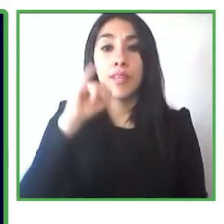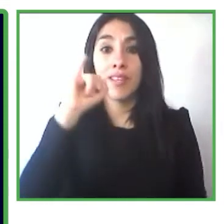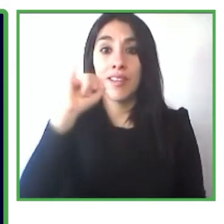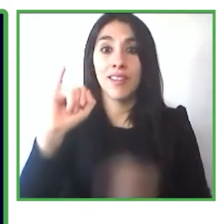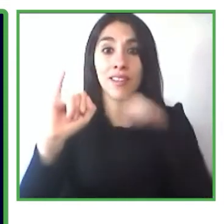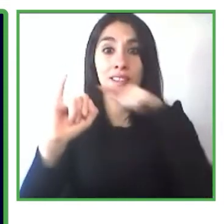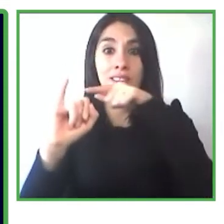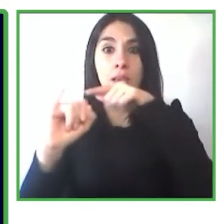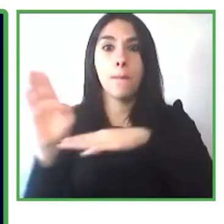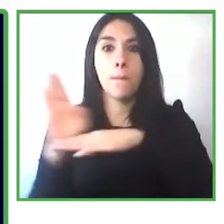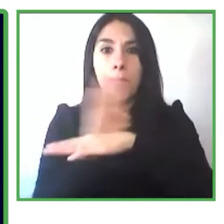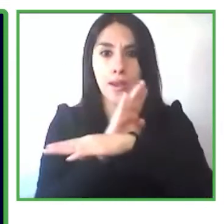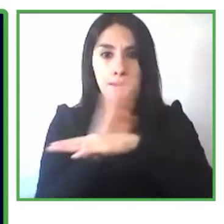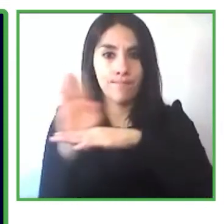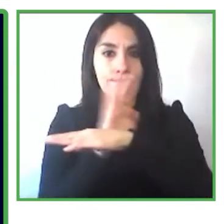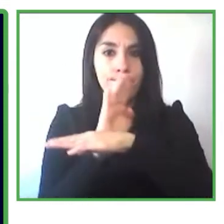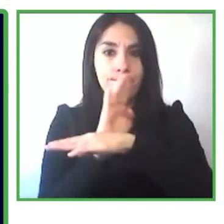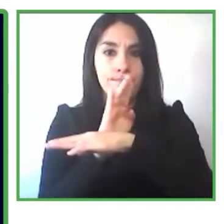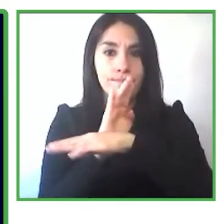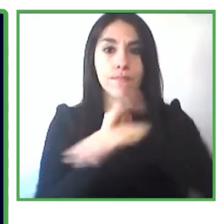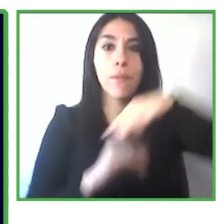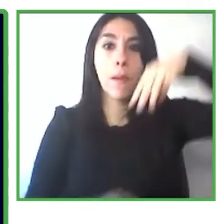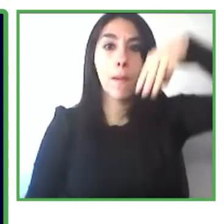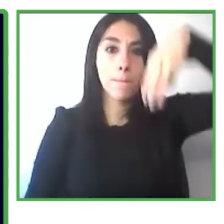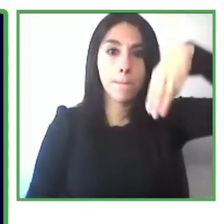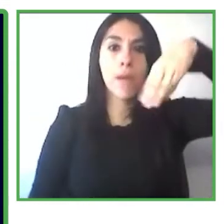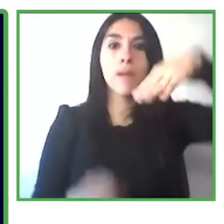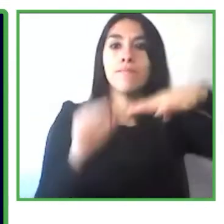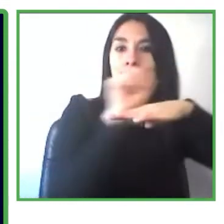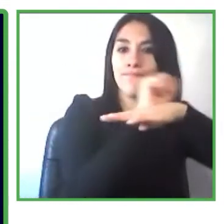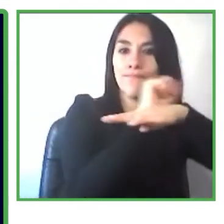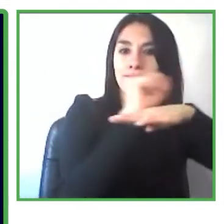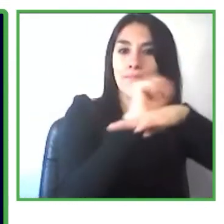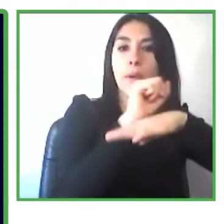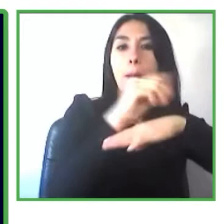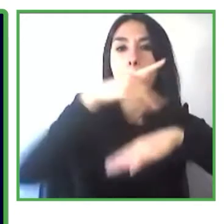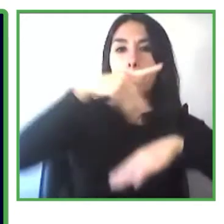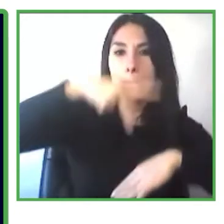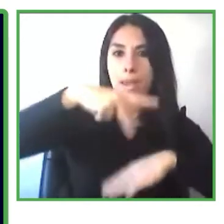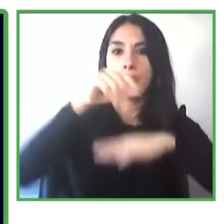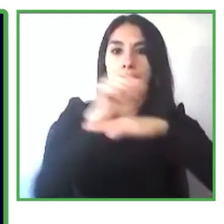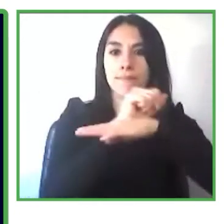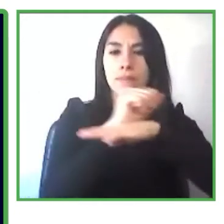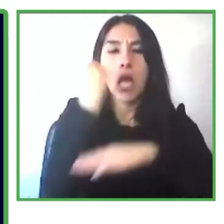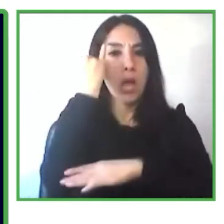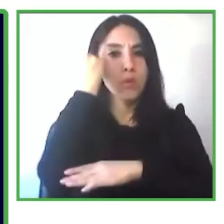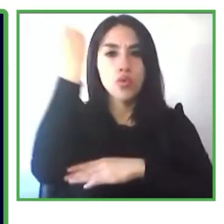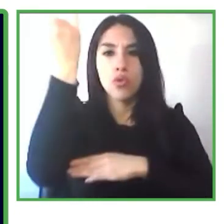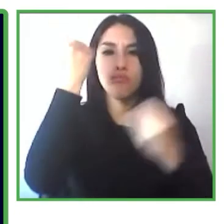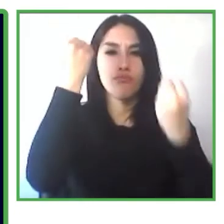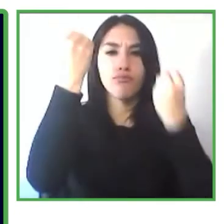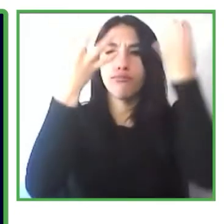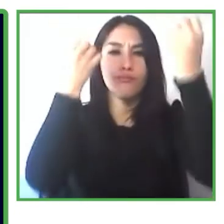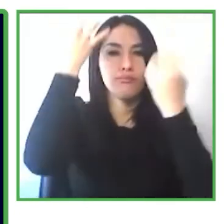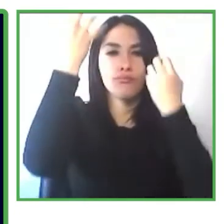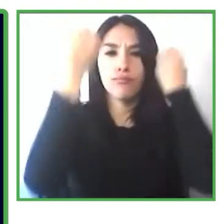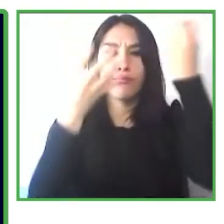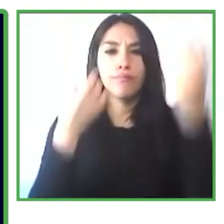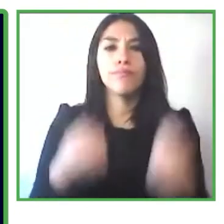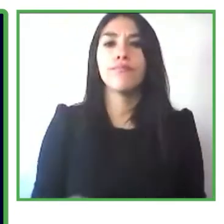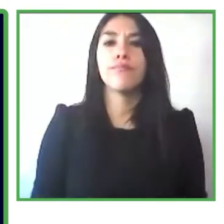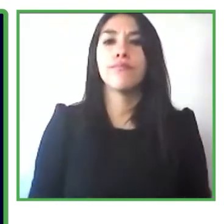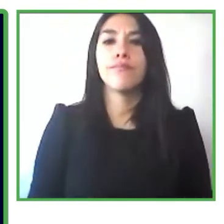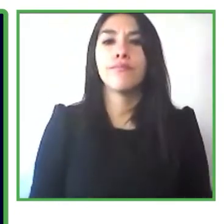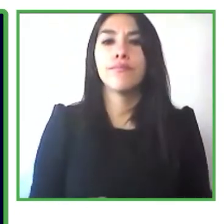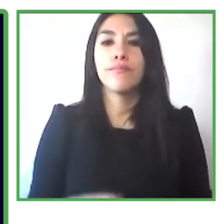innovación por imaginación y entonces ¿cómo funcionaría el sello I? Inicialmente las empresas